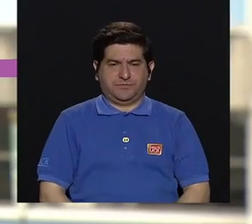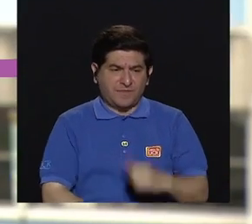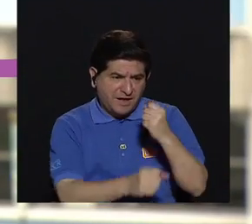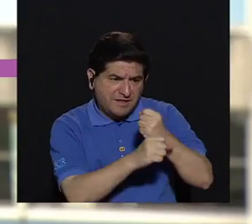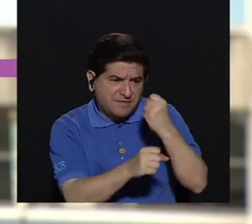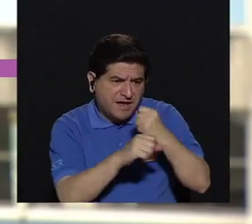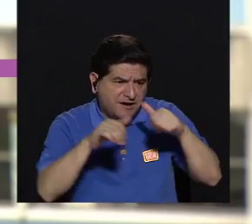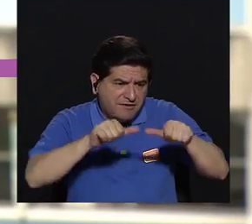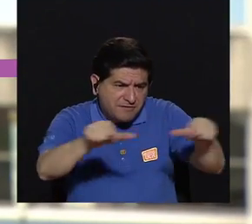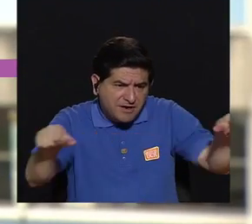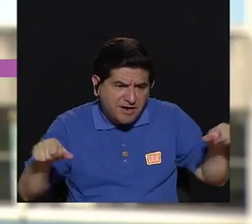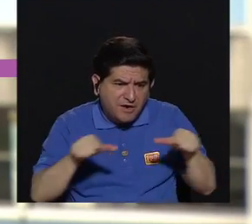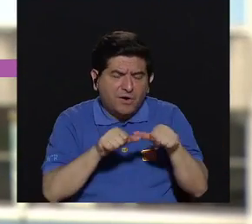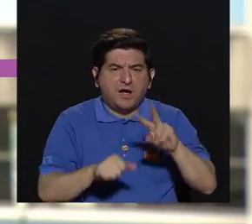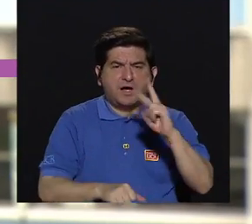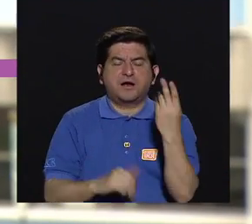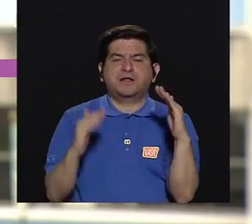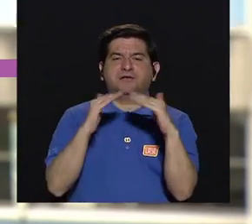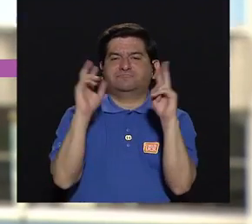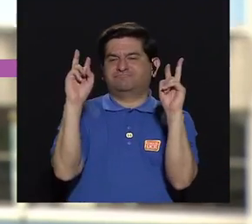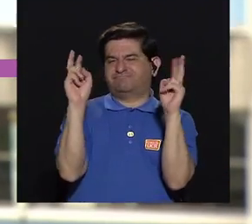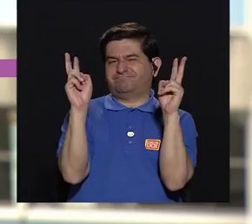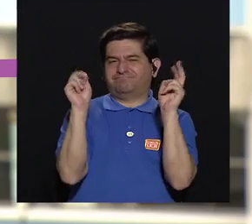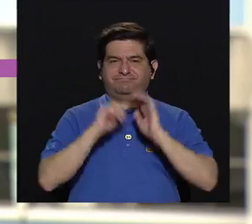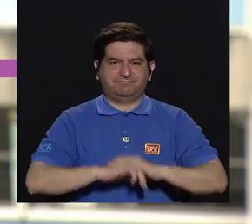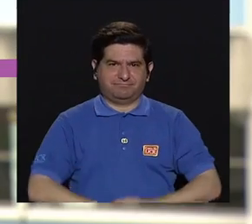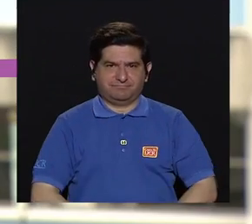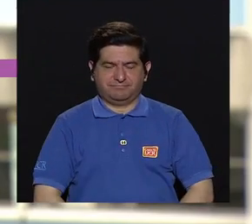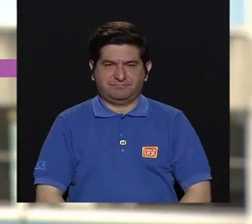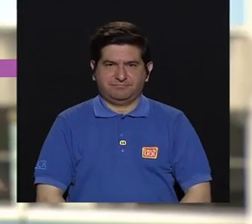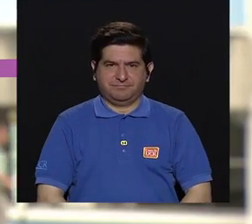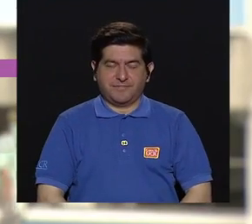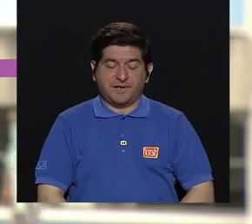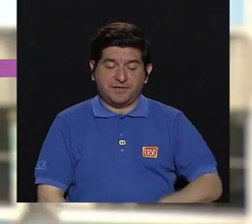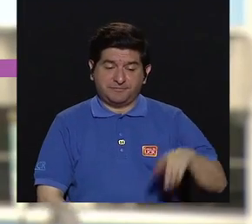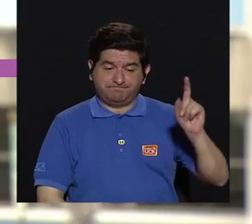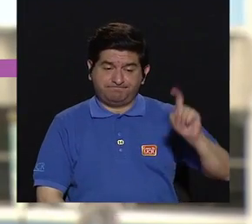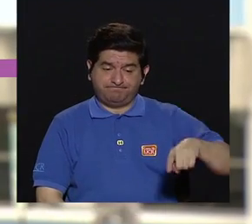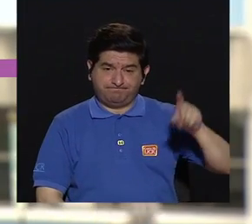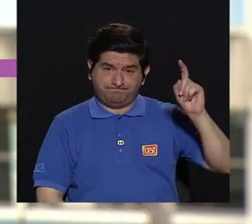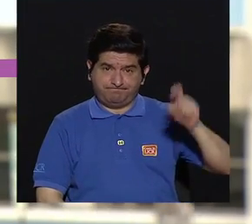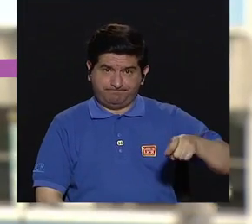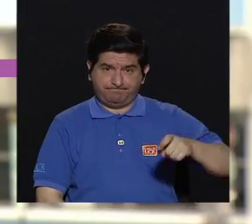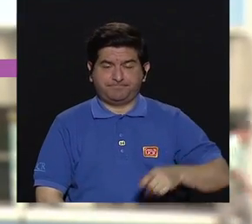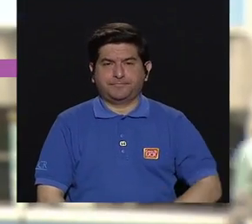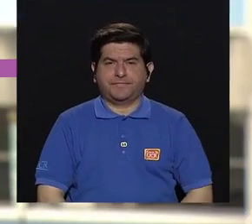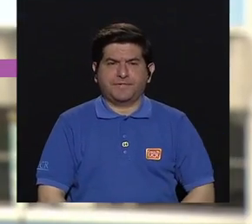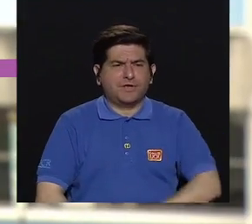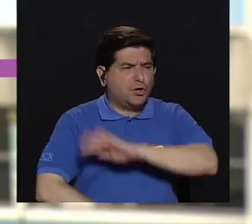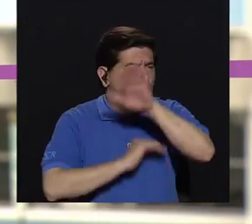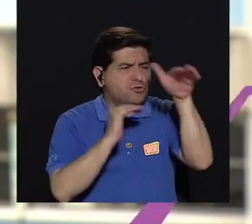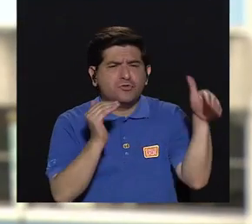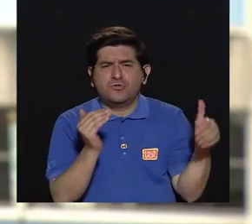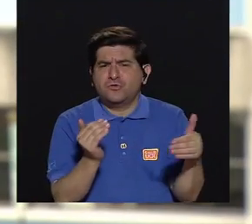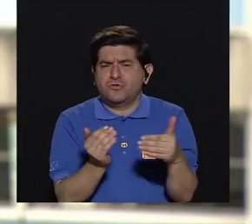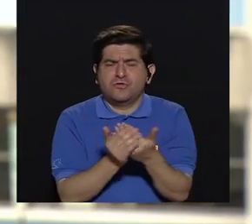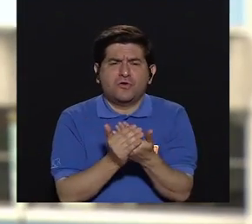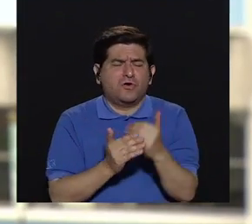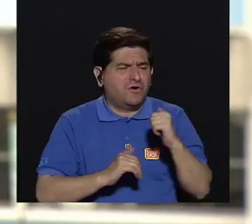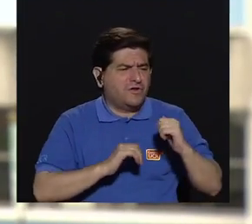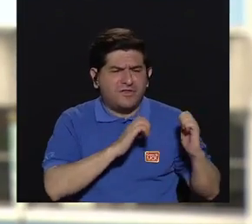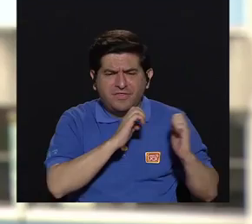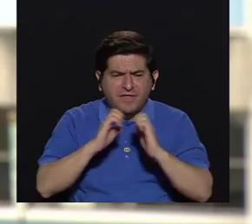el espacio laboral muchas veces es nuestro segundo hogar. Entonces, se requiere también todas las